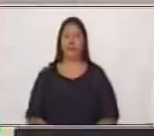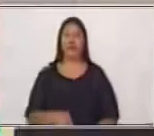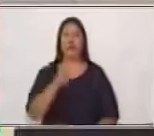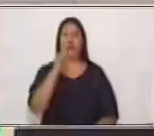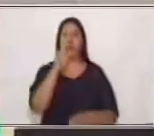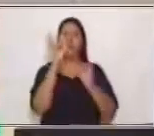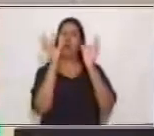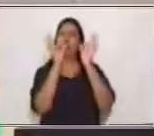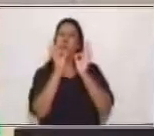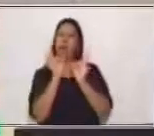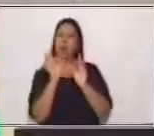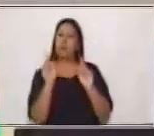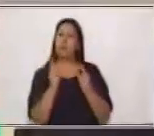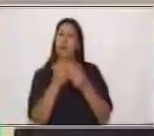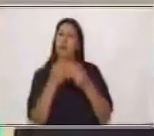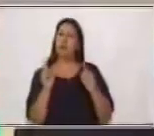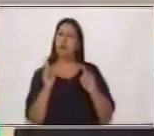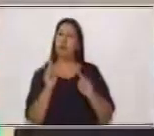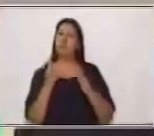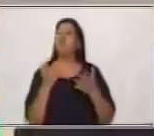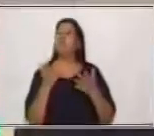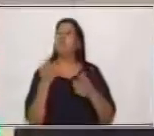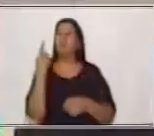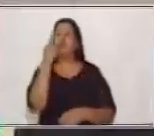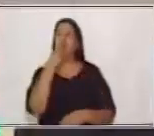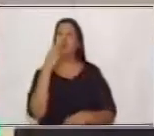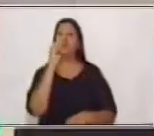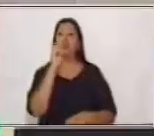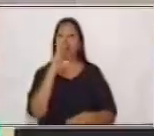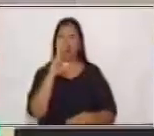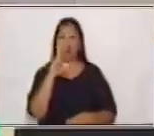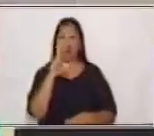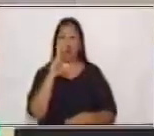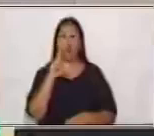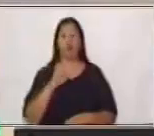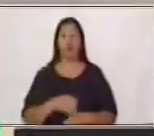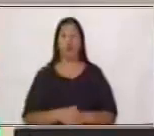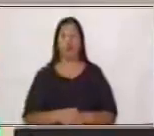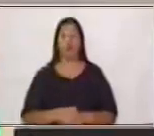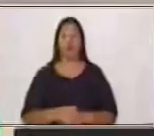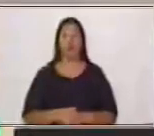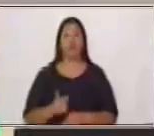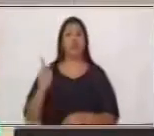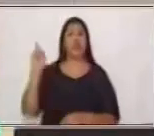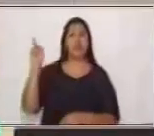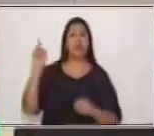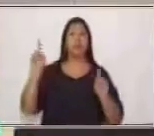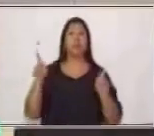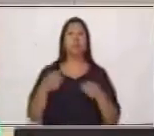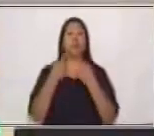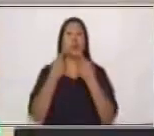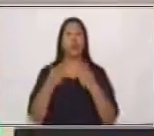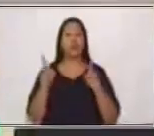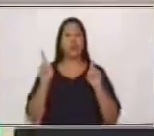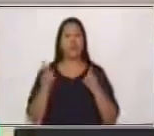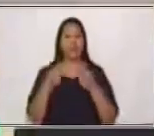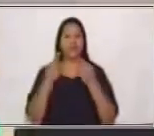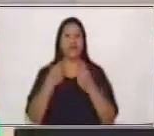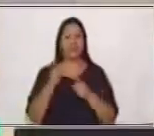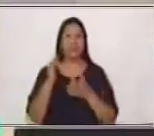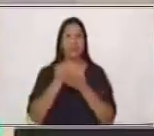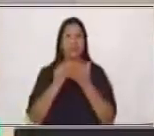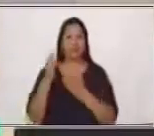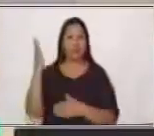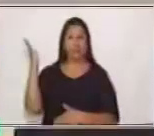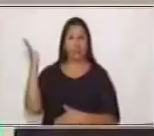Y tenemos aquí, aquí, algunas notas musicales. Entonces, cuando tú ves